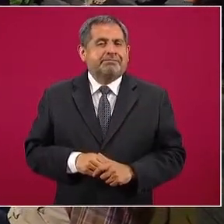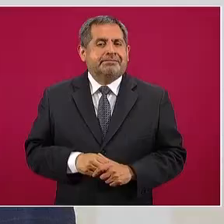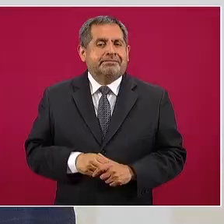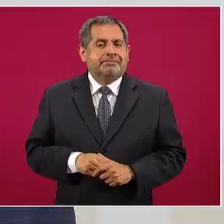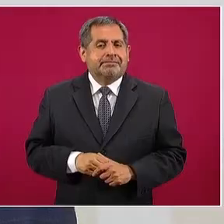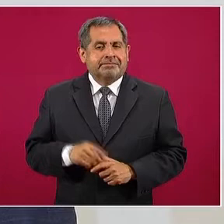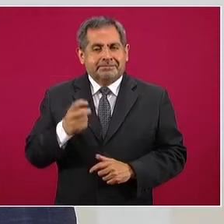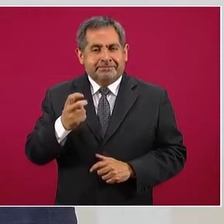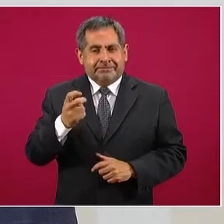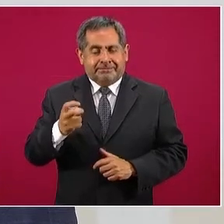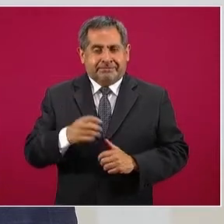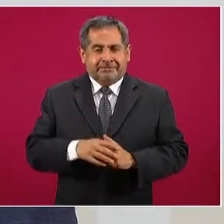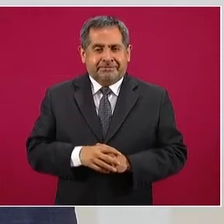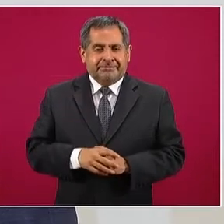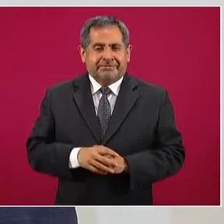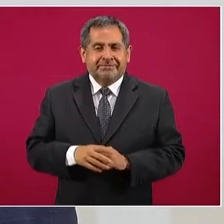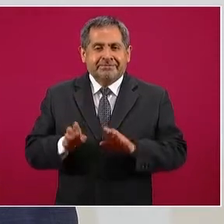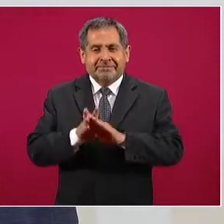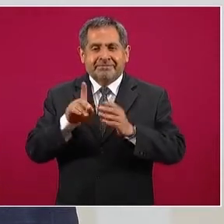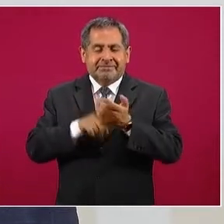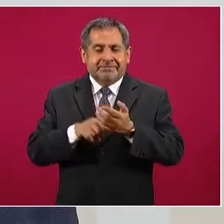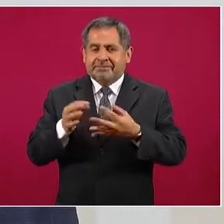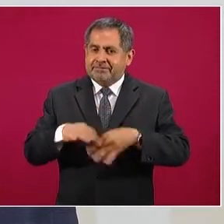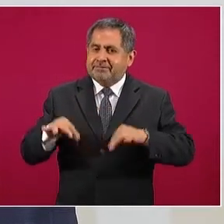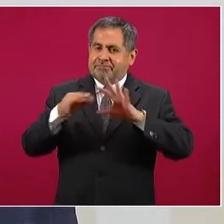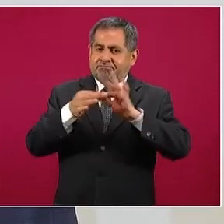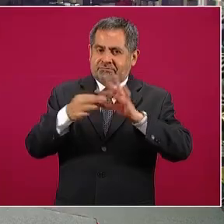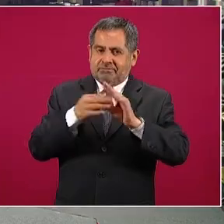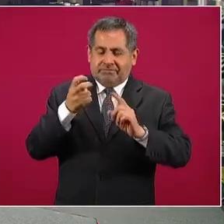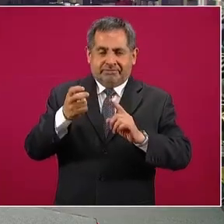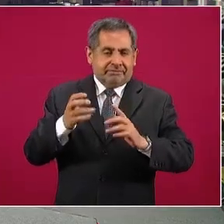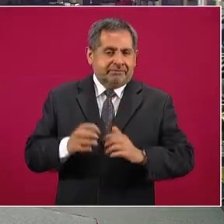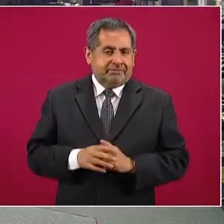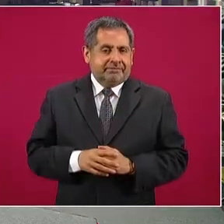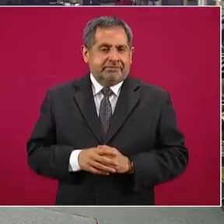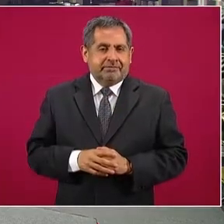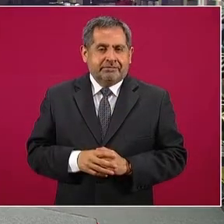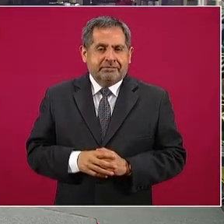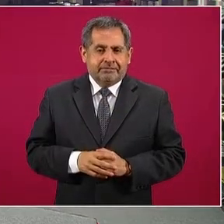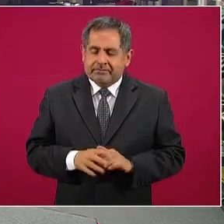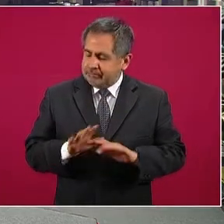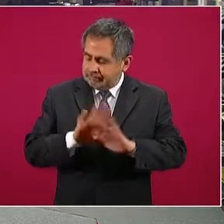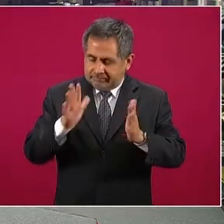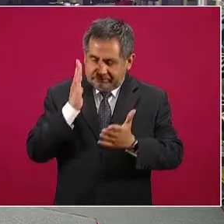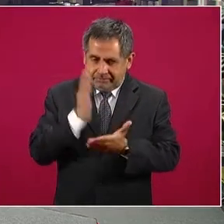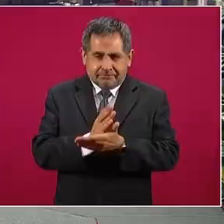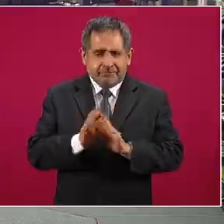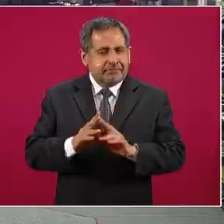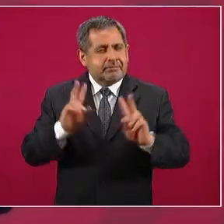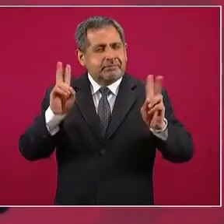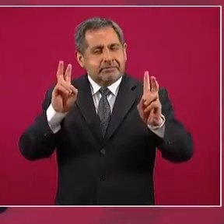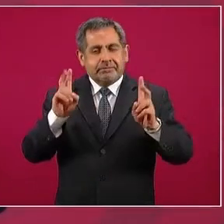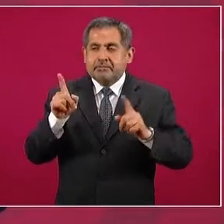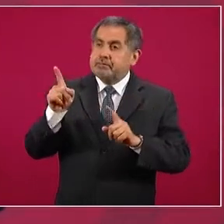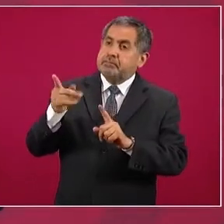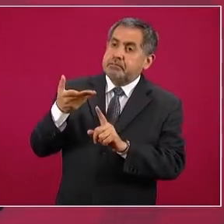Esto es muy importante, también ya desmistificar,